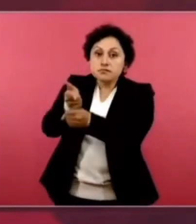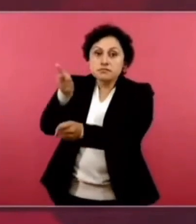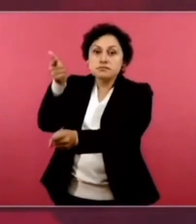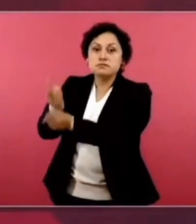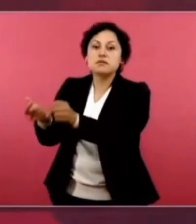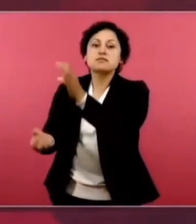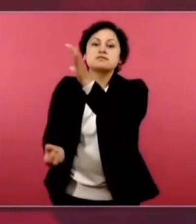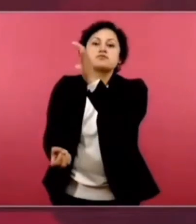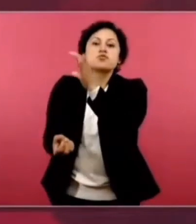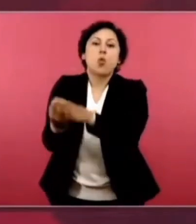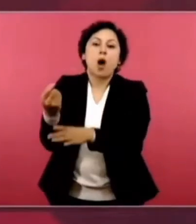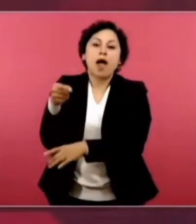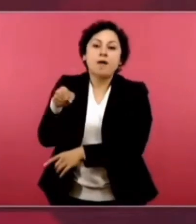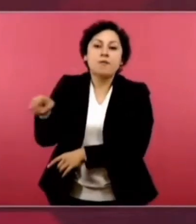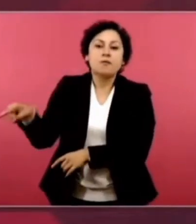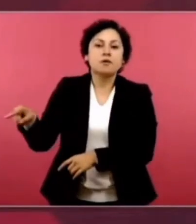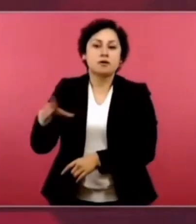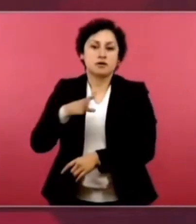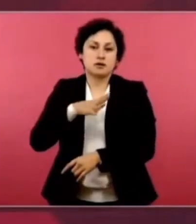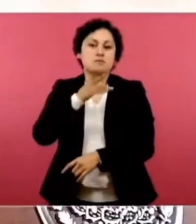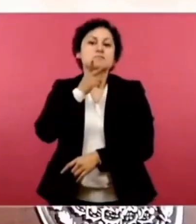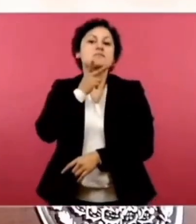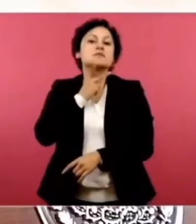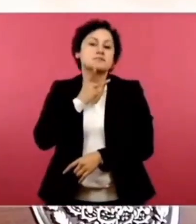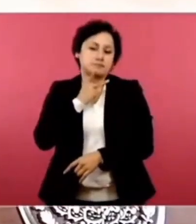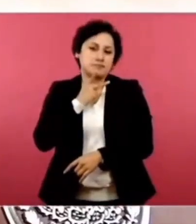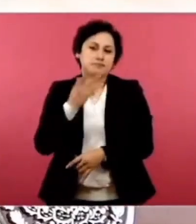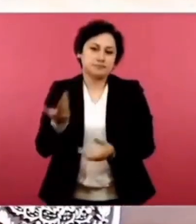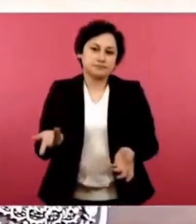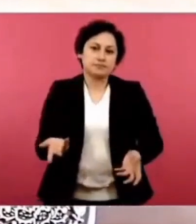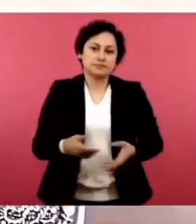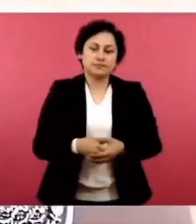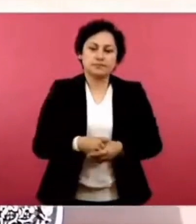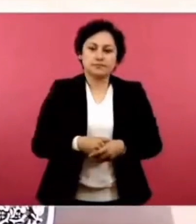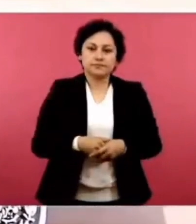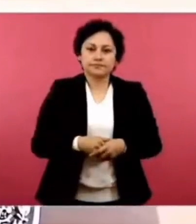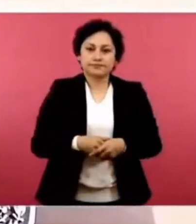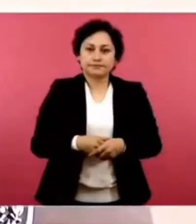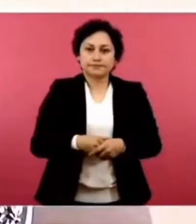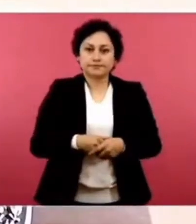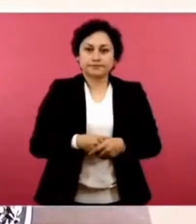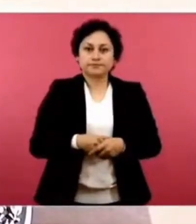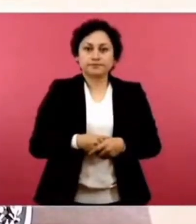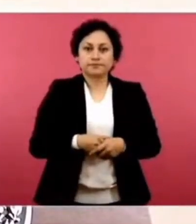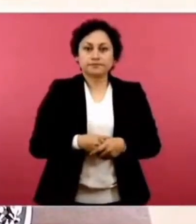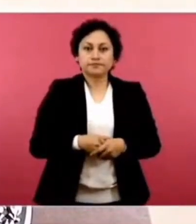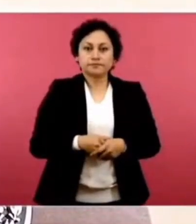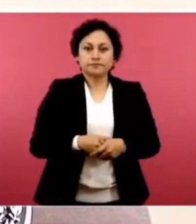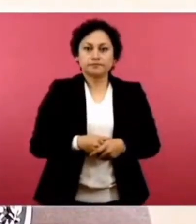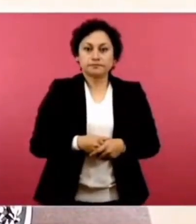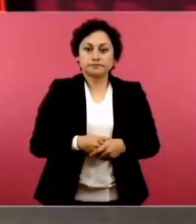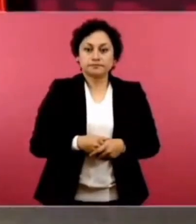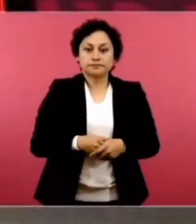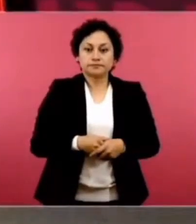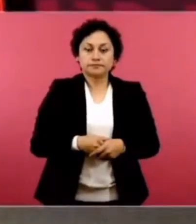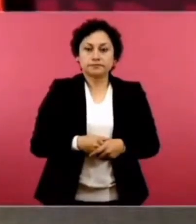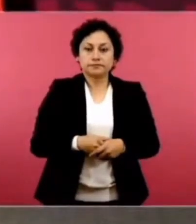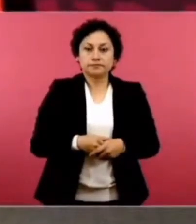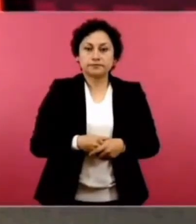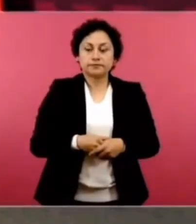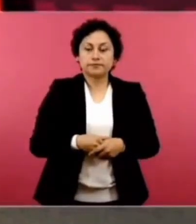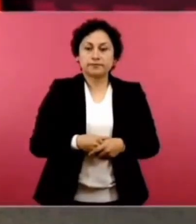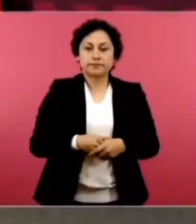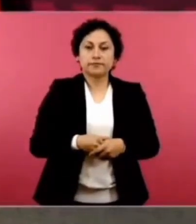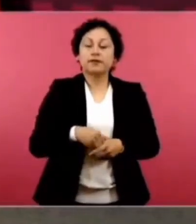y también conocer